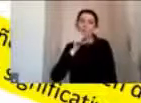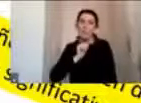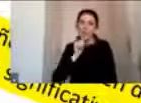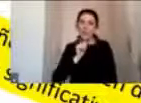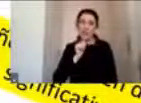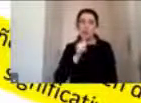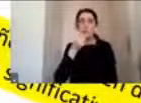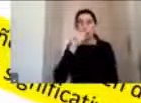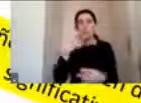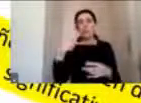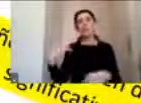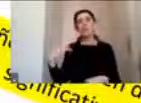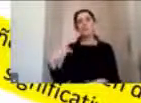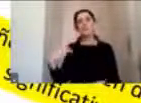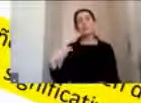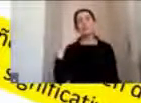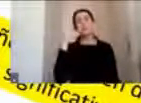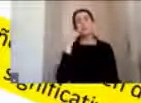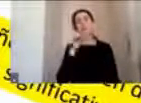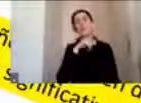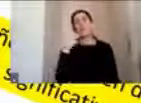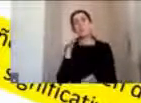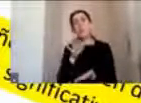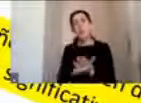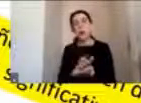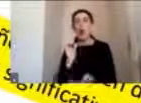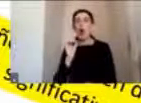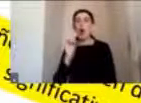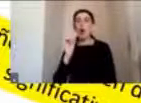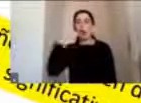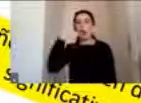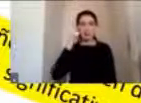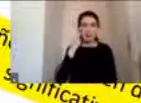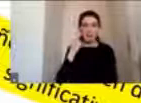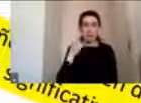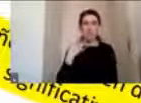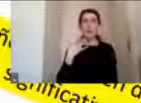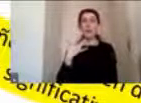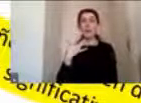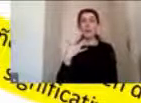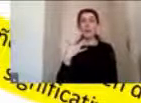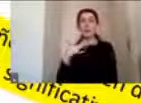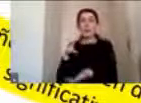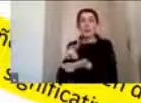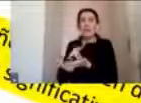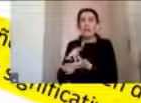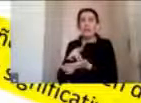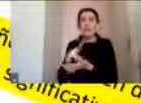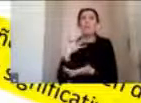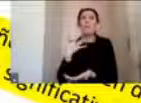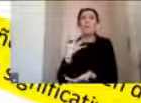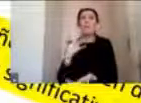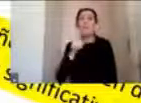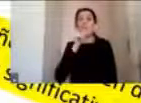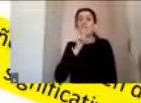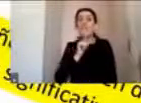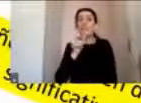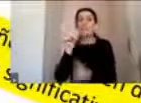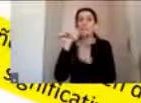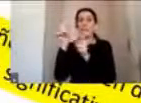se accidentan porque están en absoluta vulnerabilidad, porque no tienen un cuidador, no tienen una persona